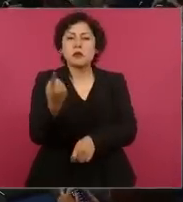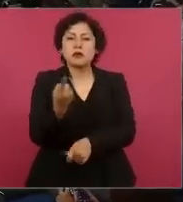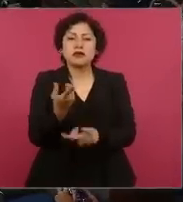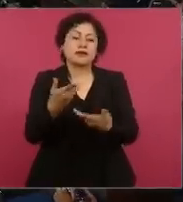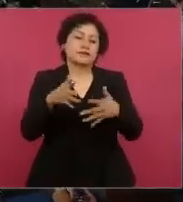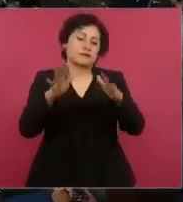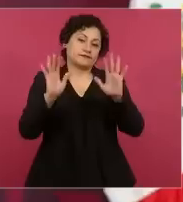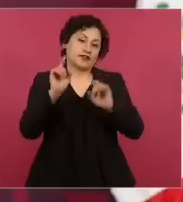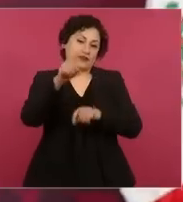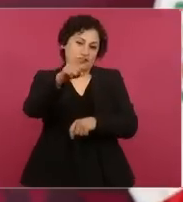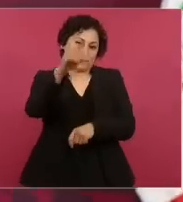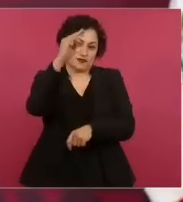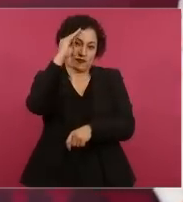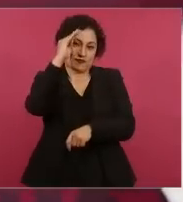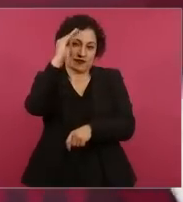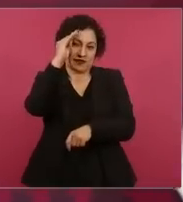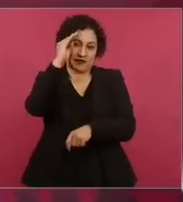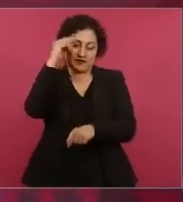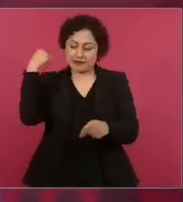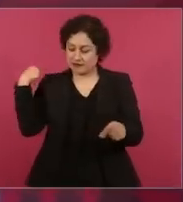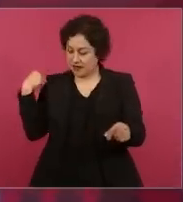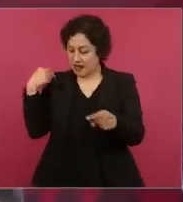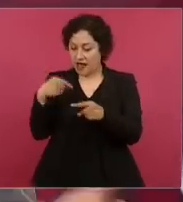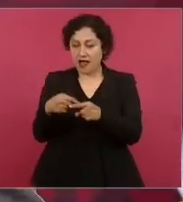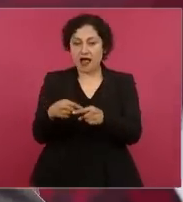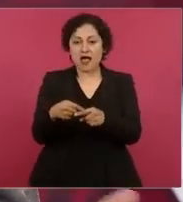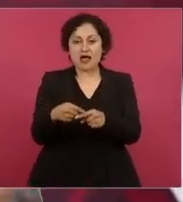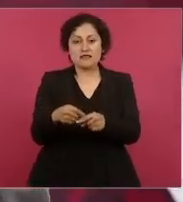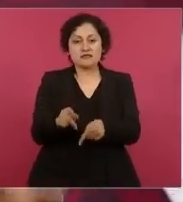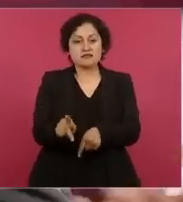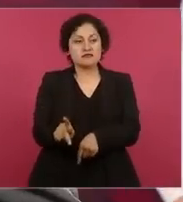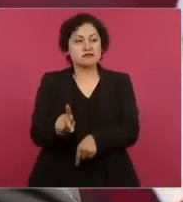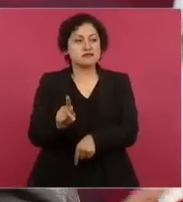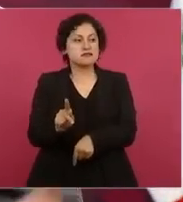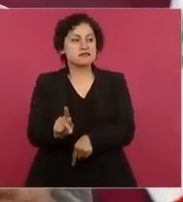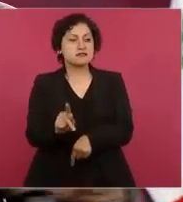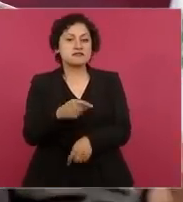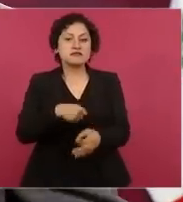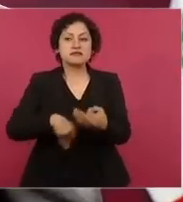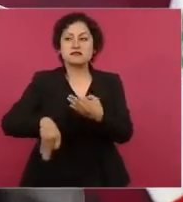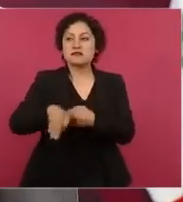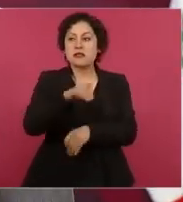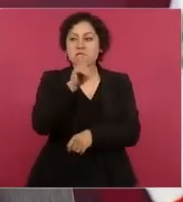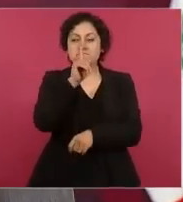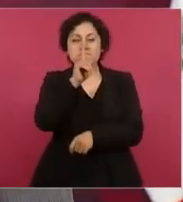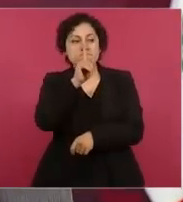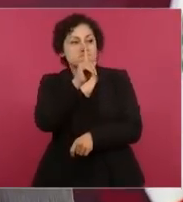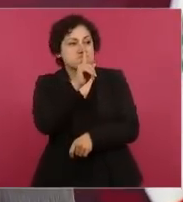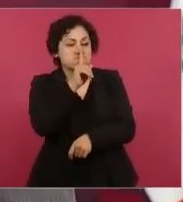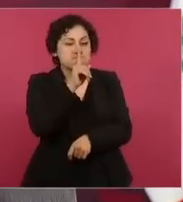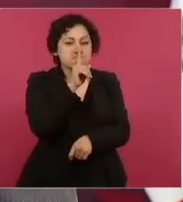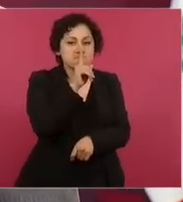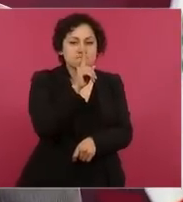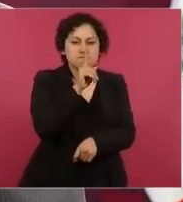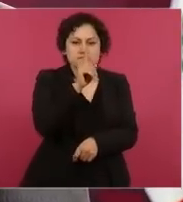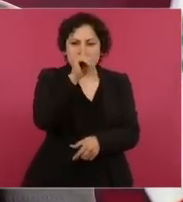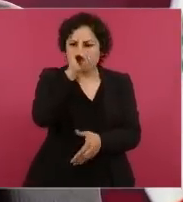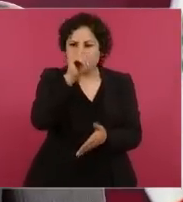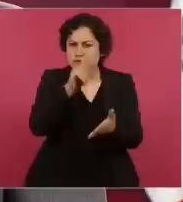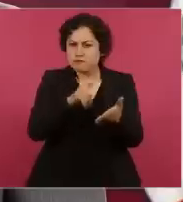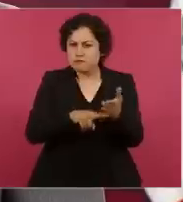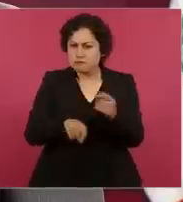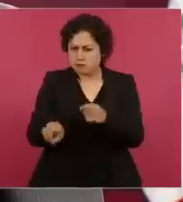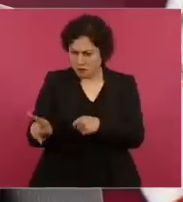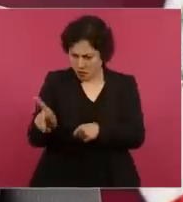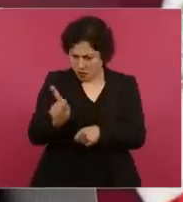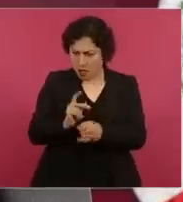continuado esta simulación no hubiésemos llegado a nada, queda al